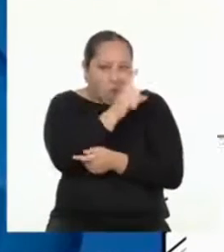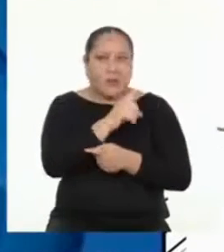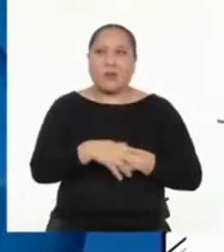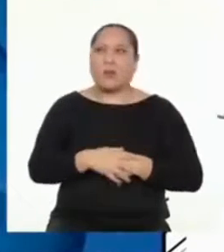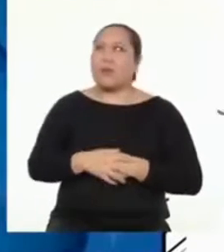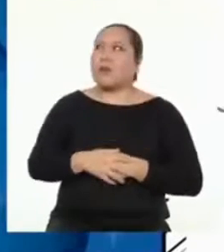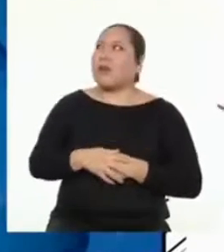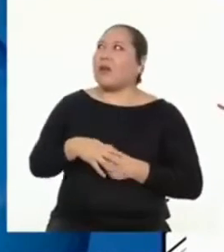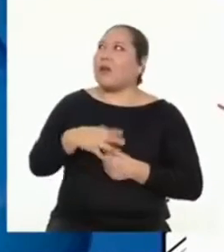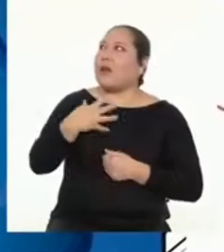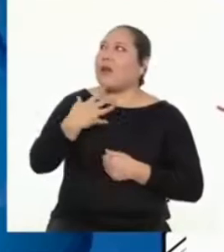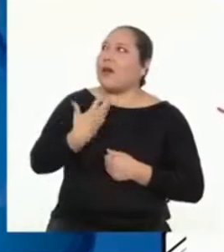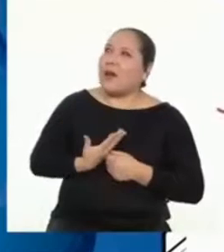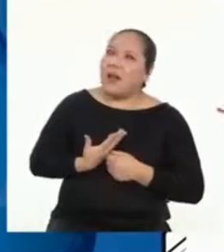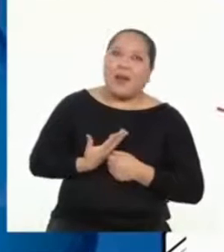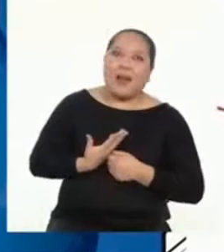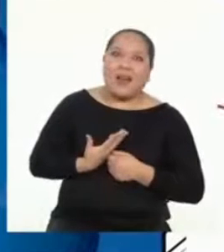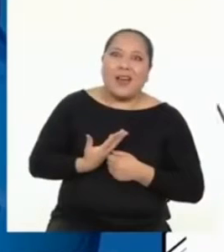Moyo estaba fascinado.